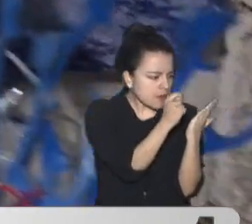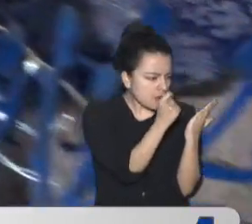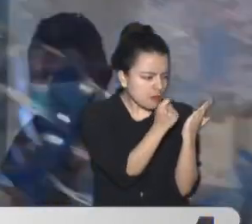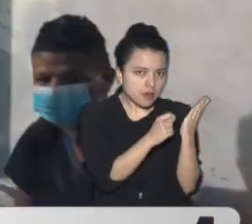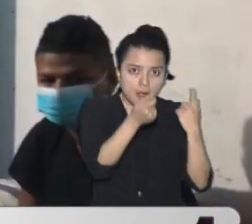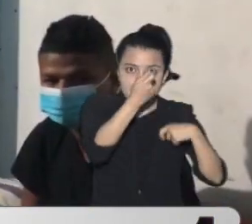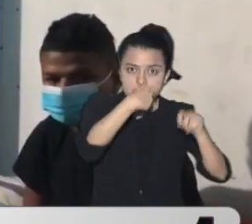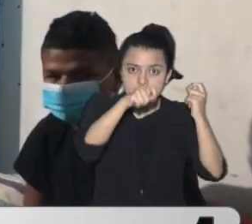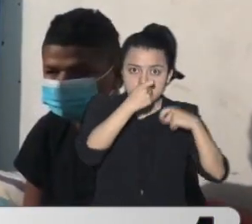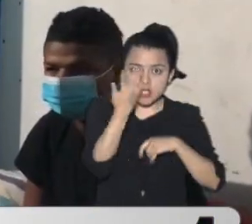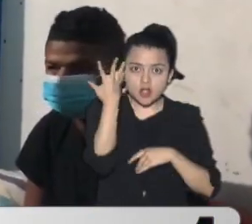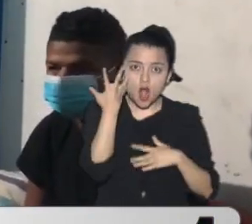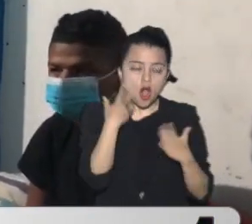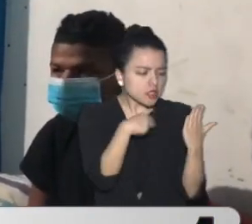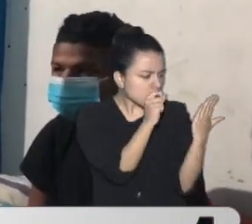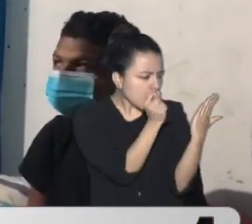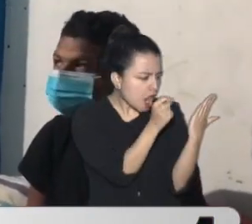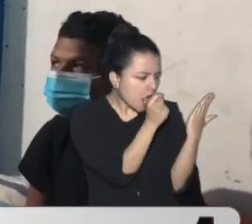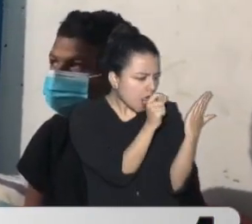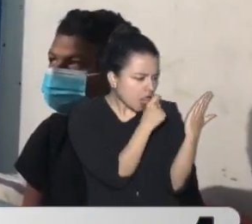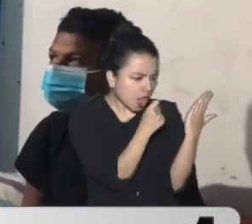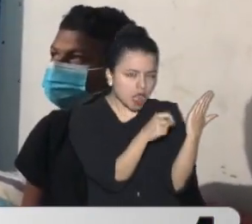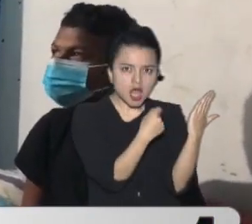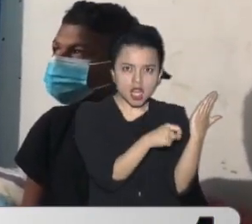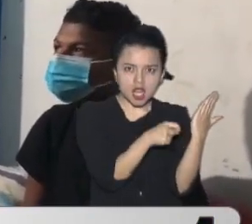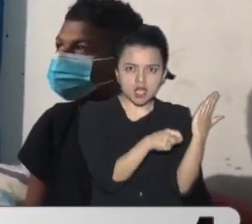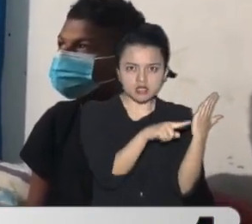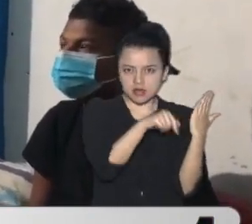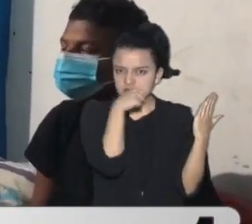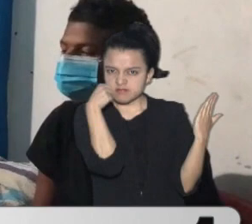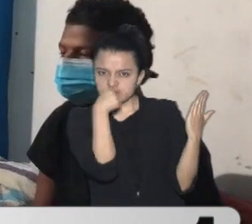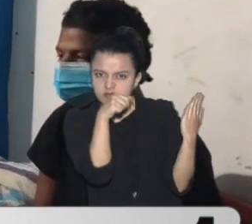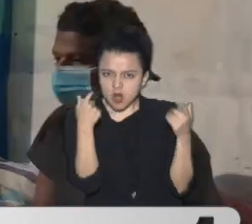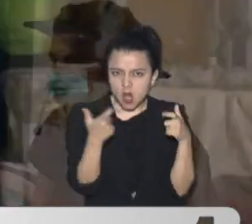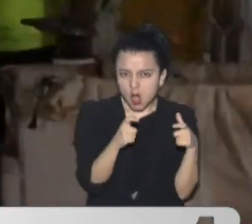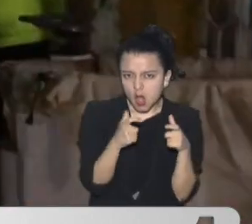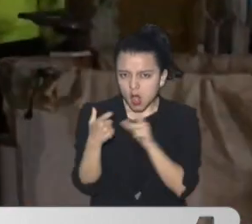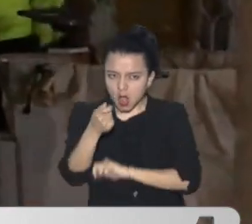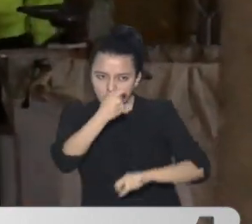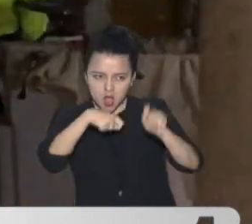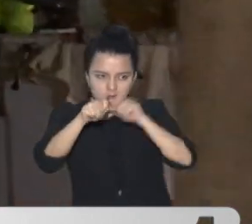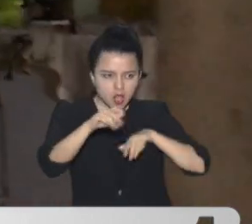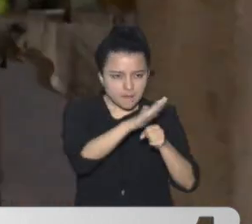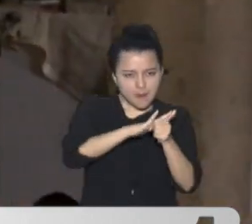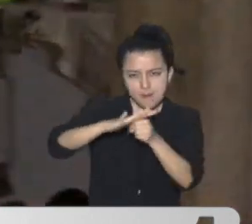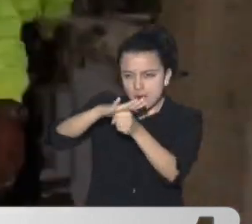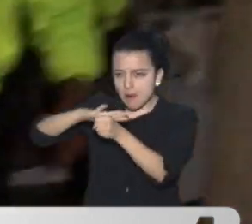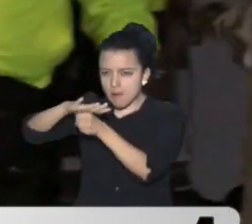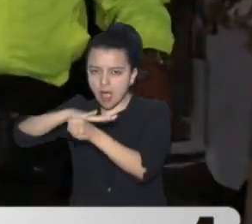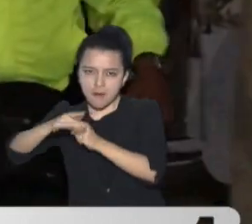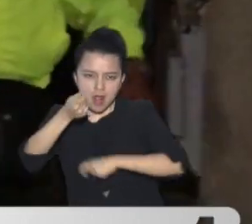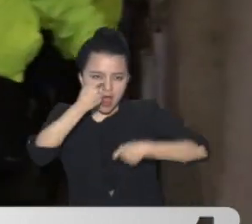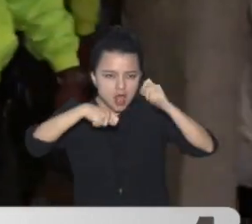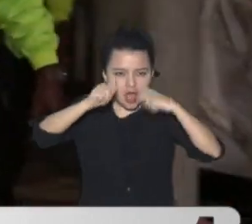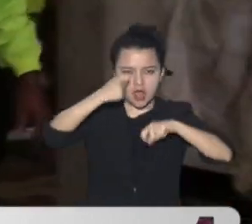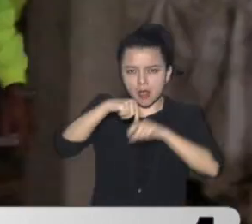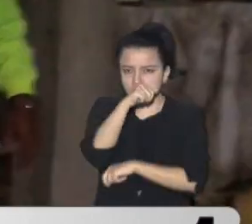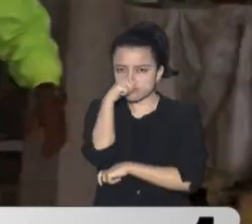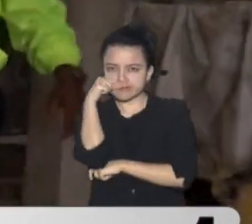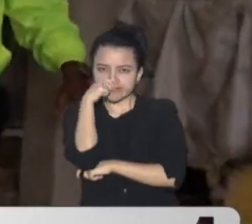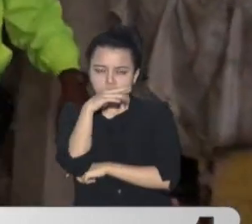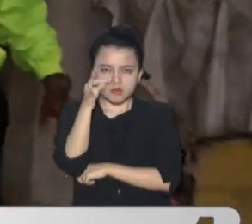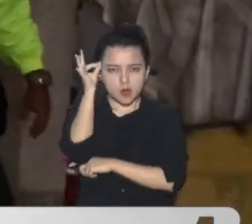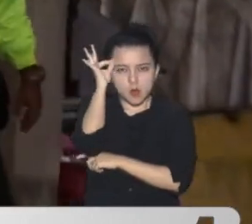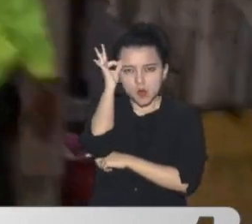ventas Diarias De esta organización Dedicada Al microtráfico De tal manera Concluyen Las autoridades Que según